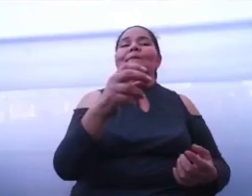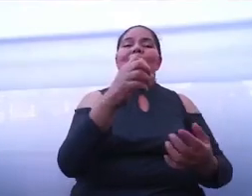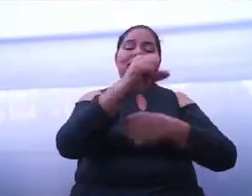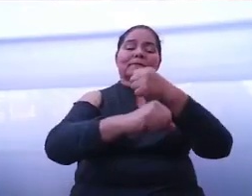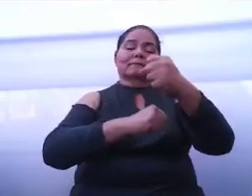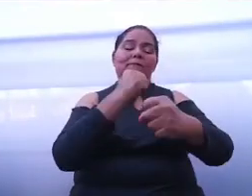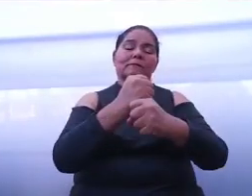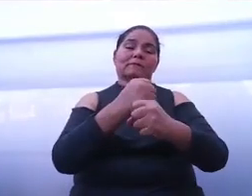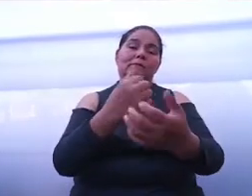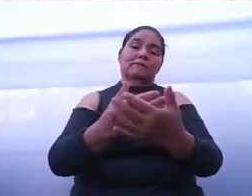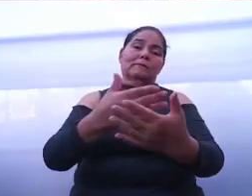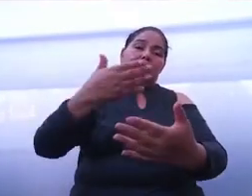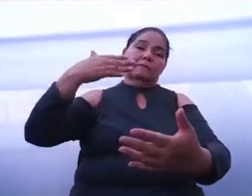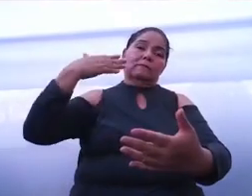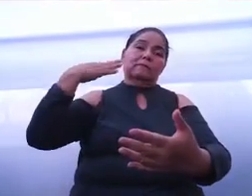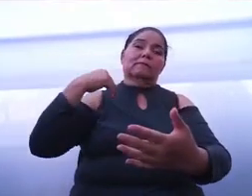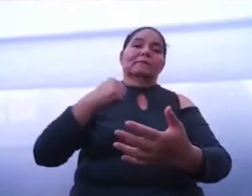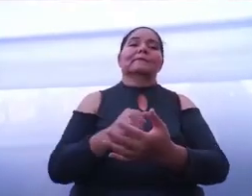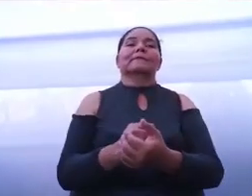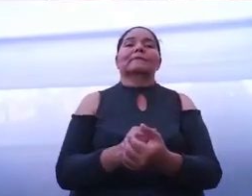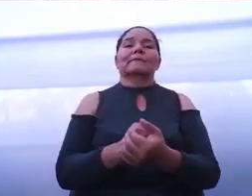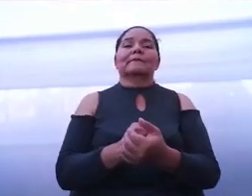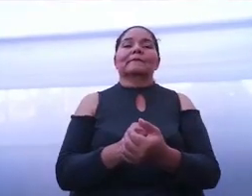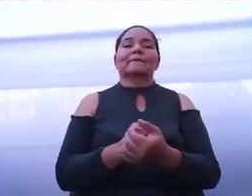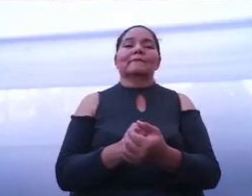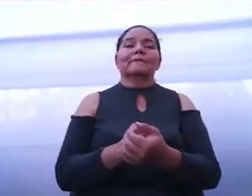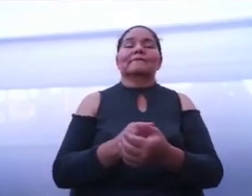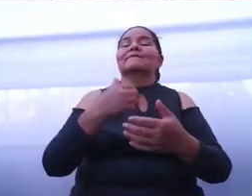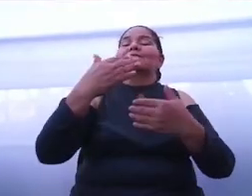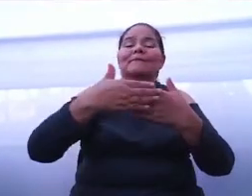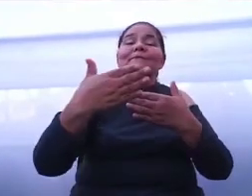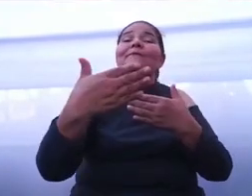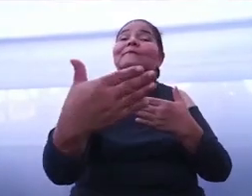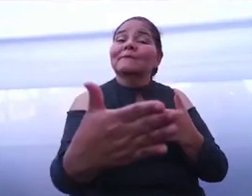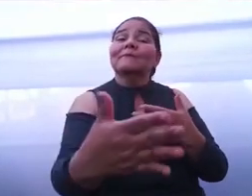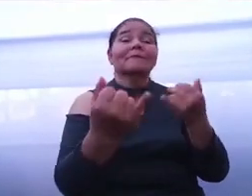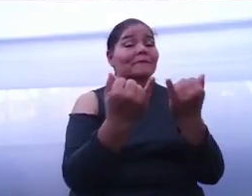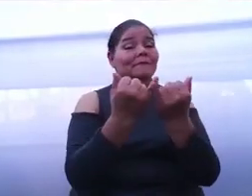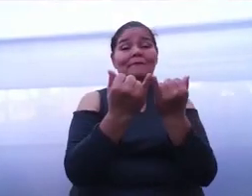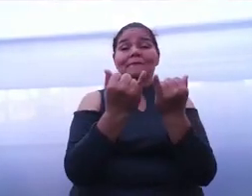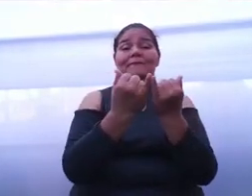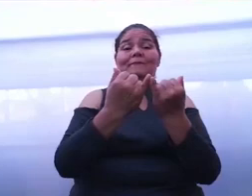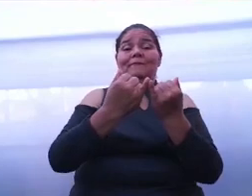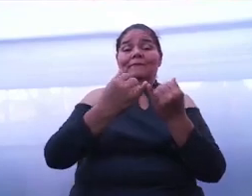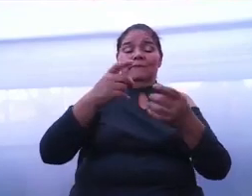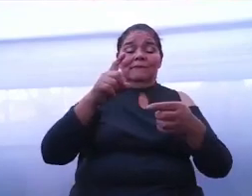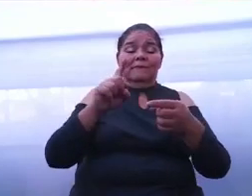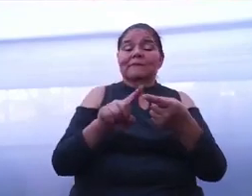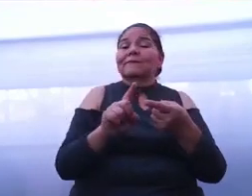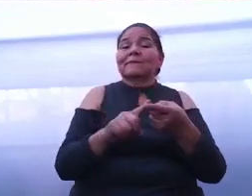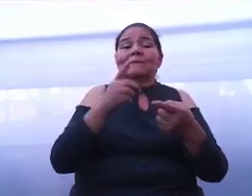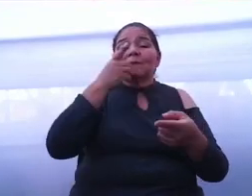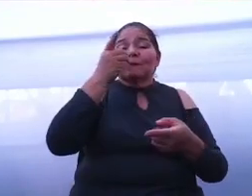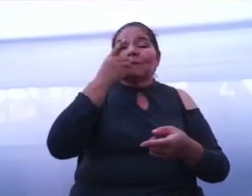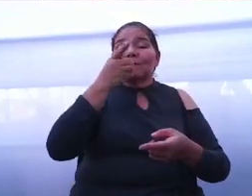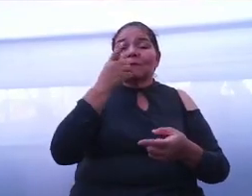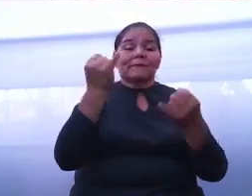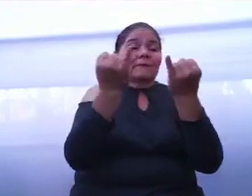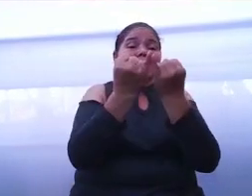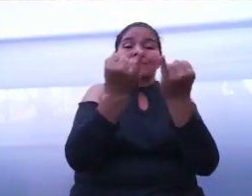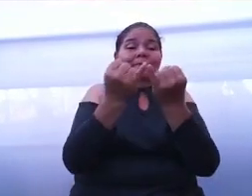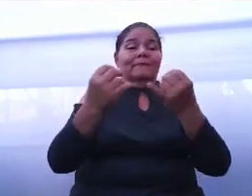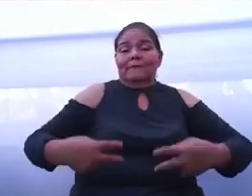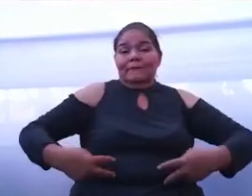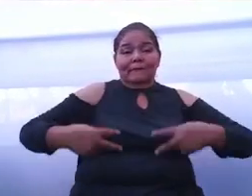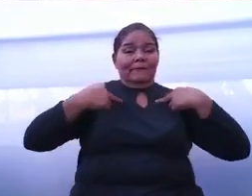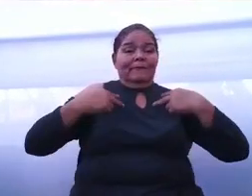porque quien narra también lo vive. Gracias por tu apoyo.